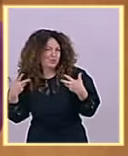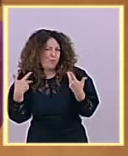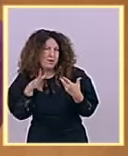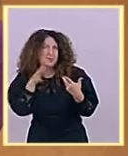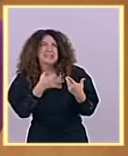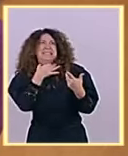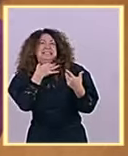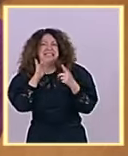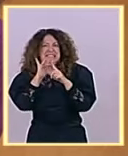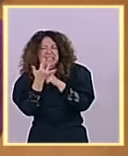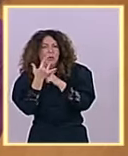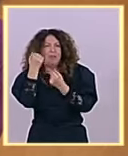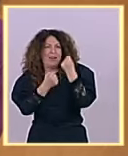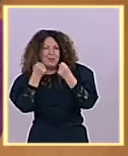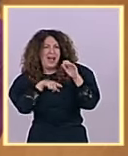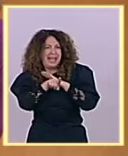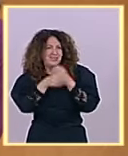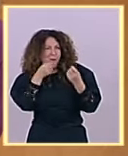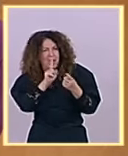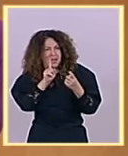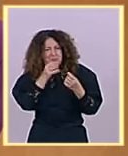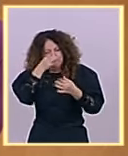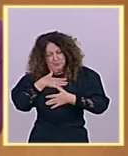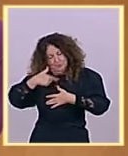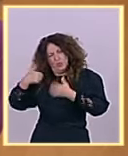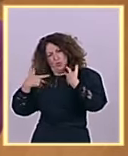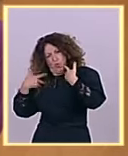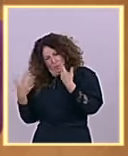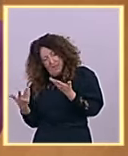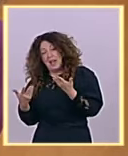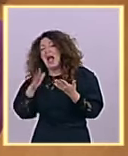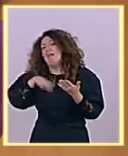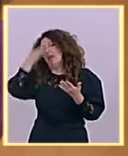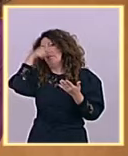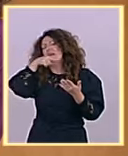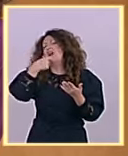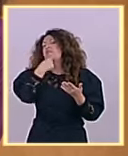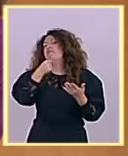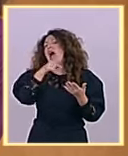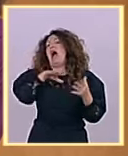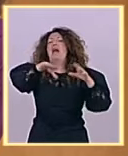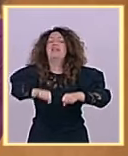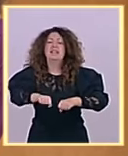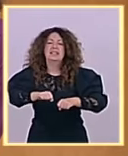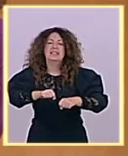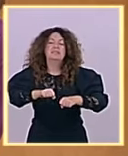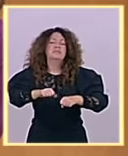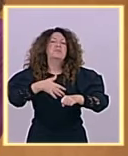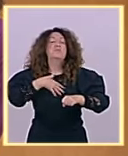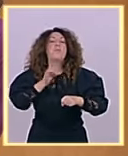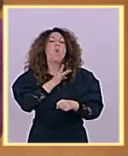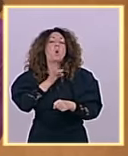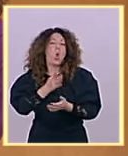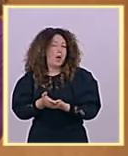llevar de puntillas a la Moncloa se lo he dicho anteriormente porque es verdad que no se puede elegir señor Feijó cuando